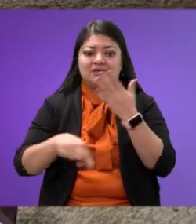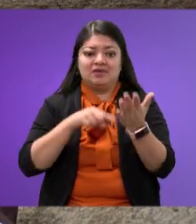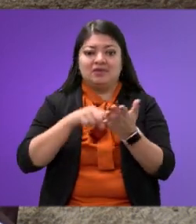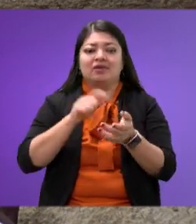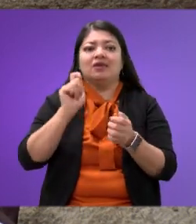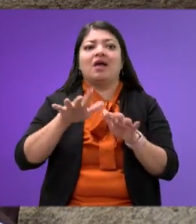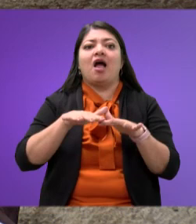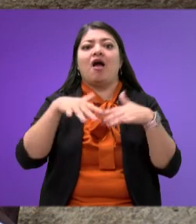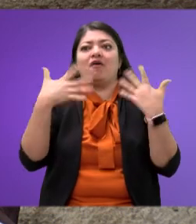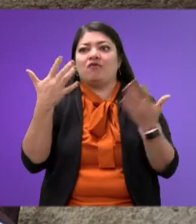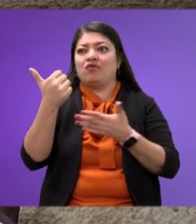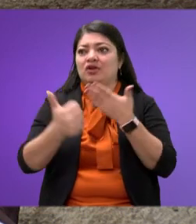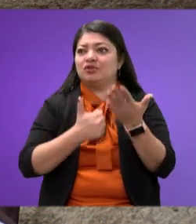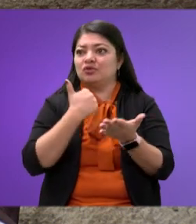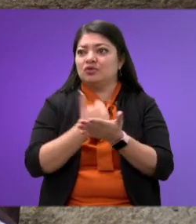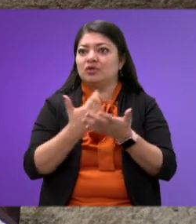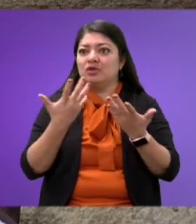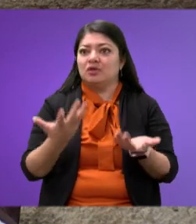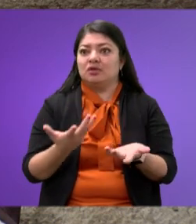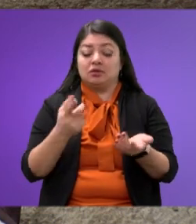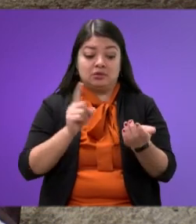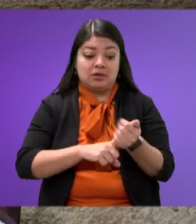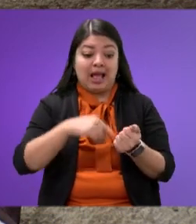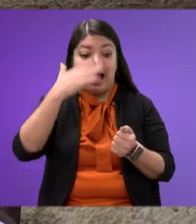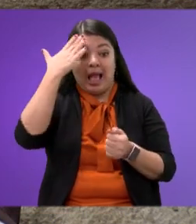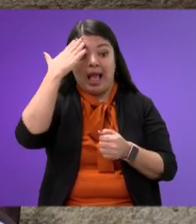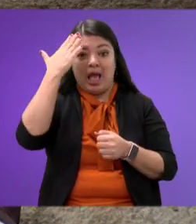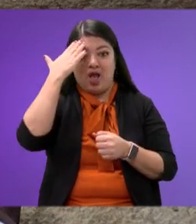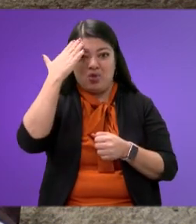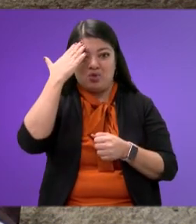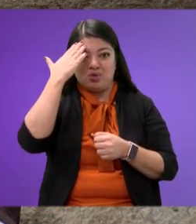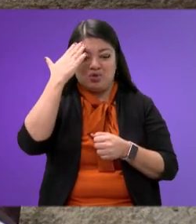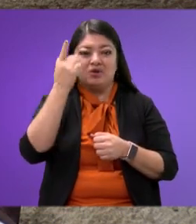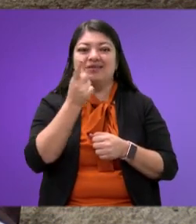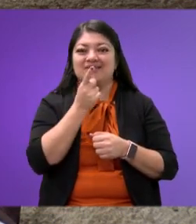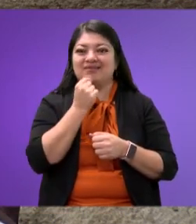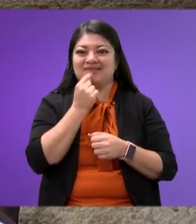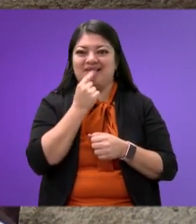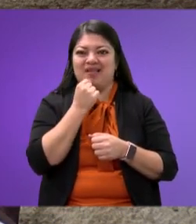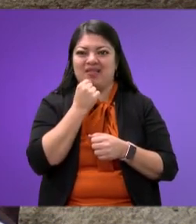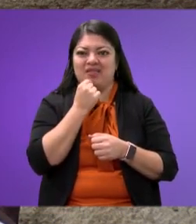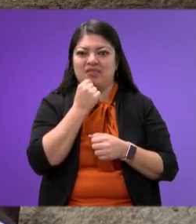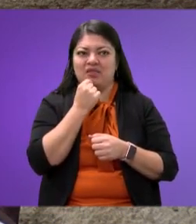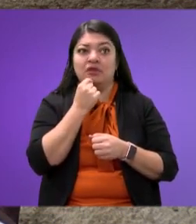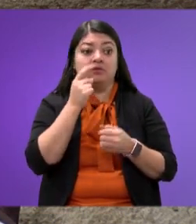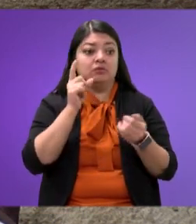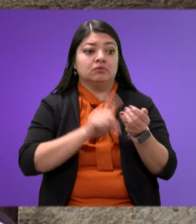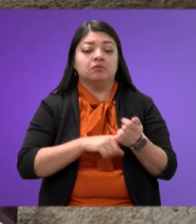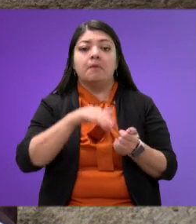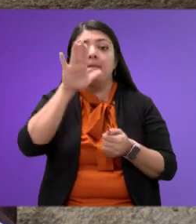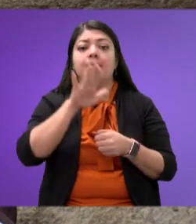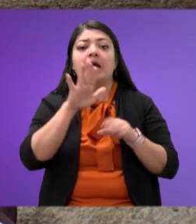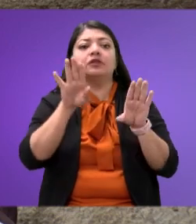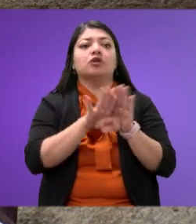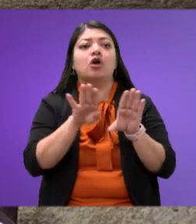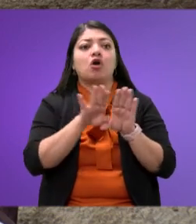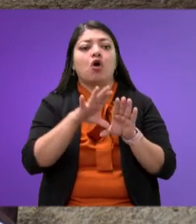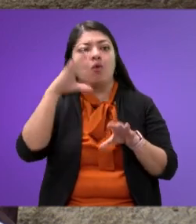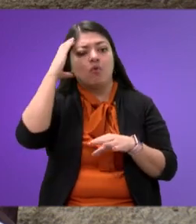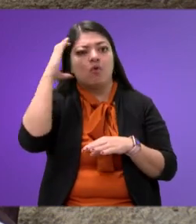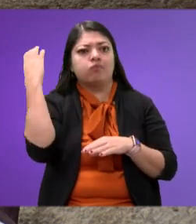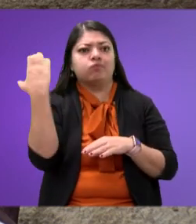Las autoridades actuaron como lo hace la delincuencia. Básicamente